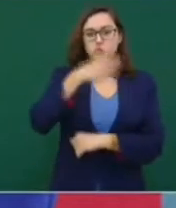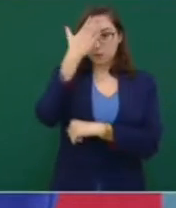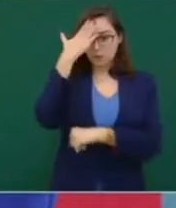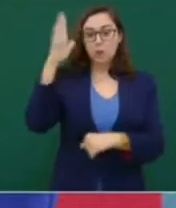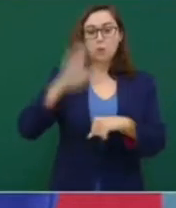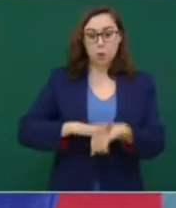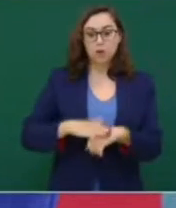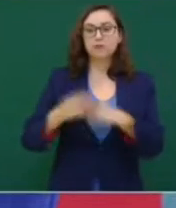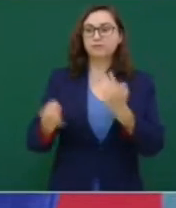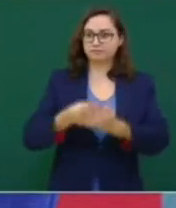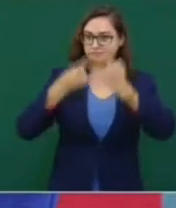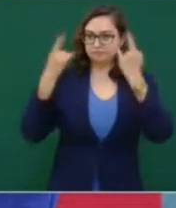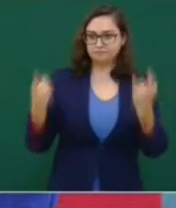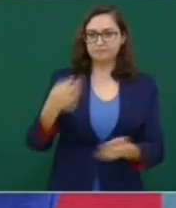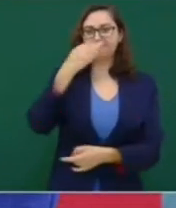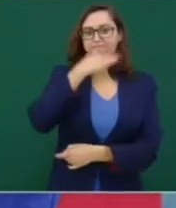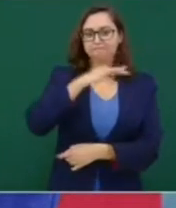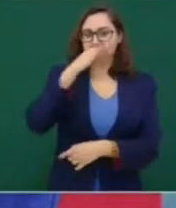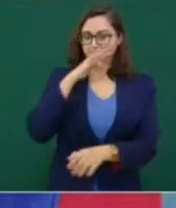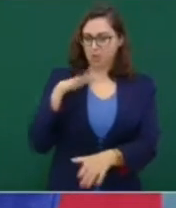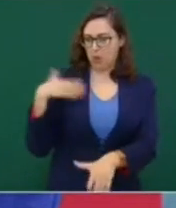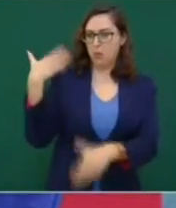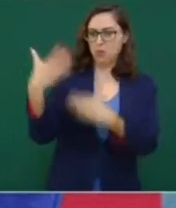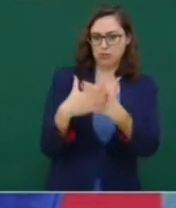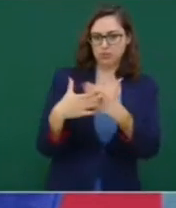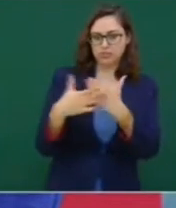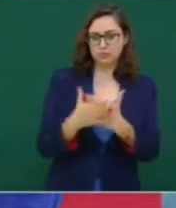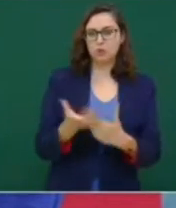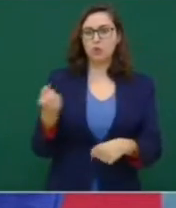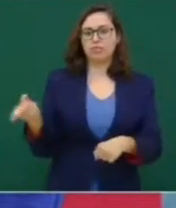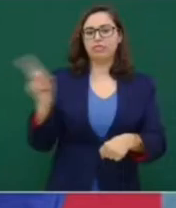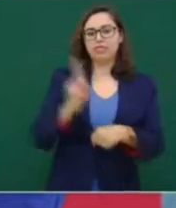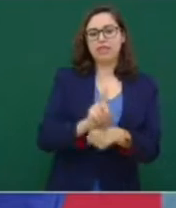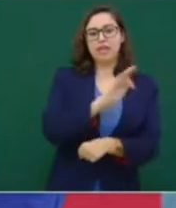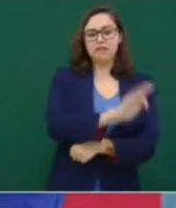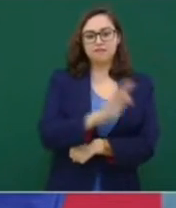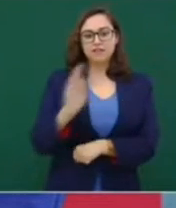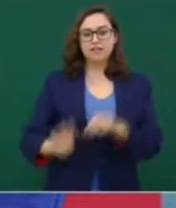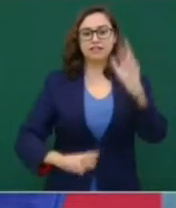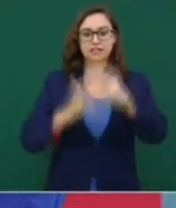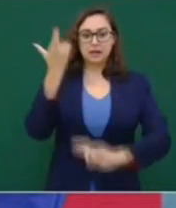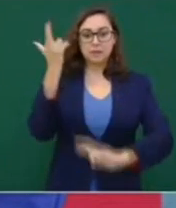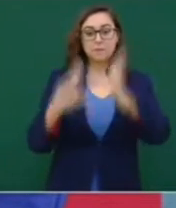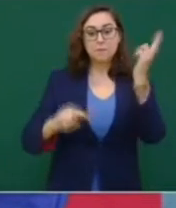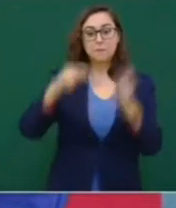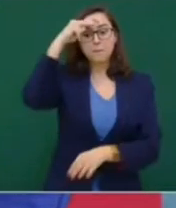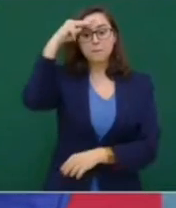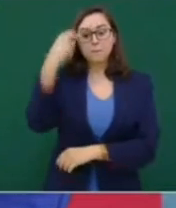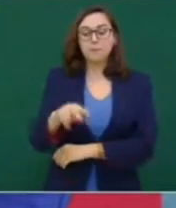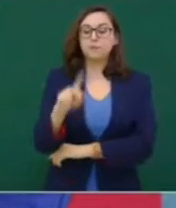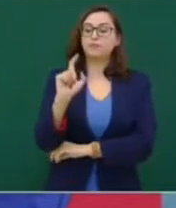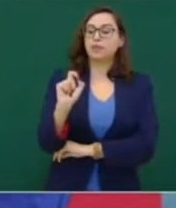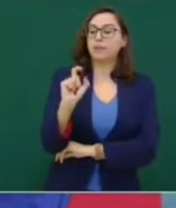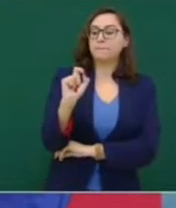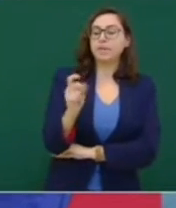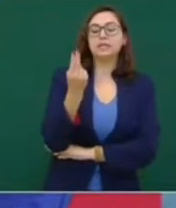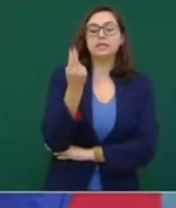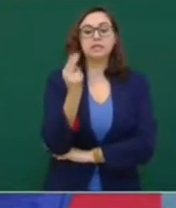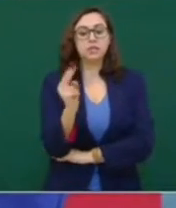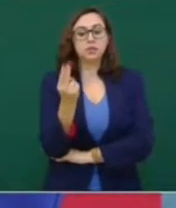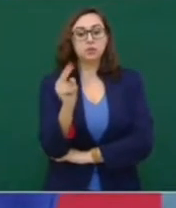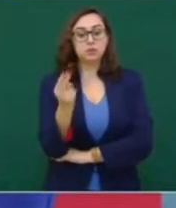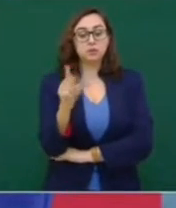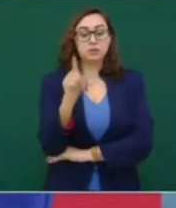Revolución Mexicana el día 20 de noviembre